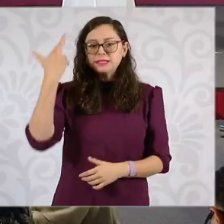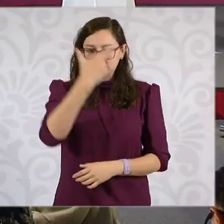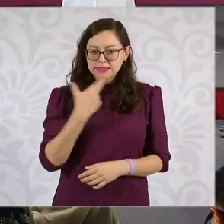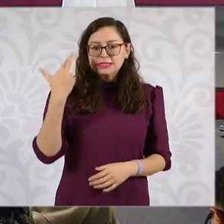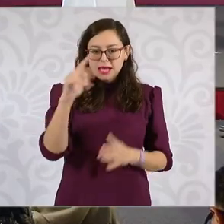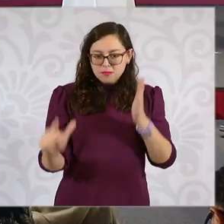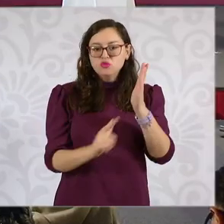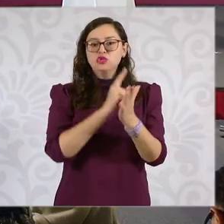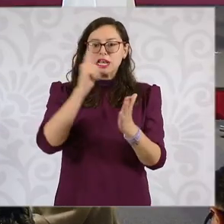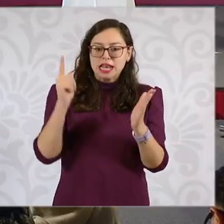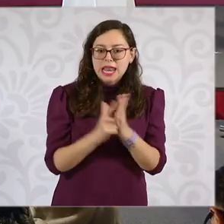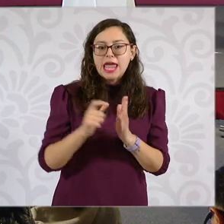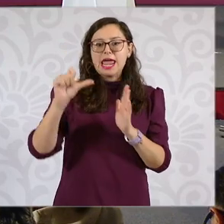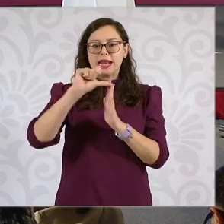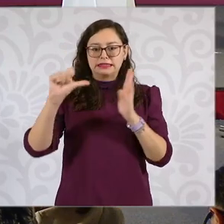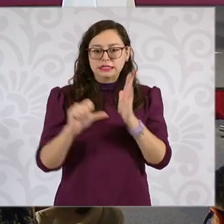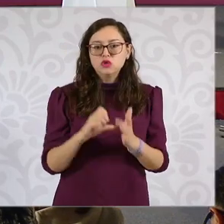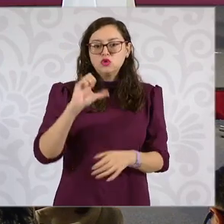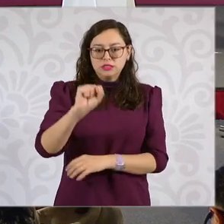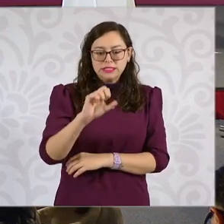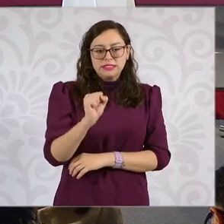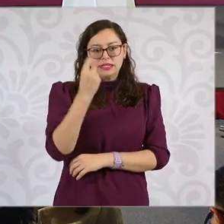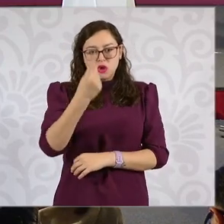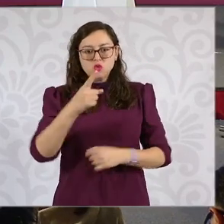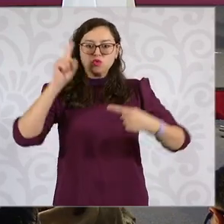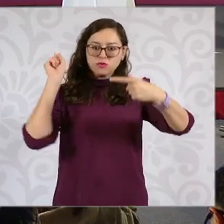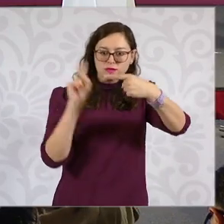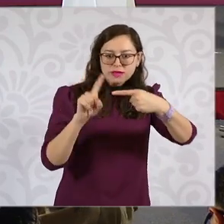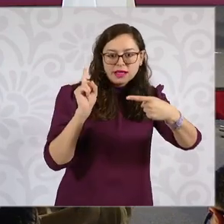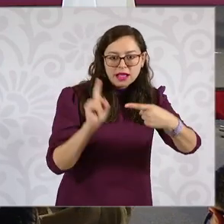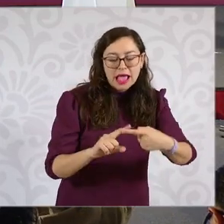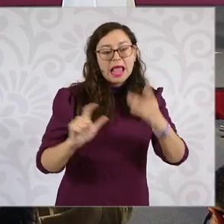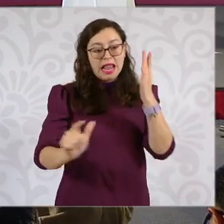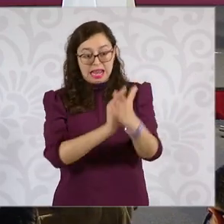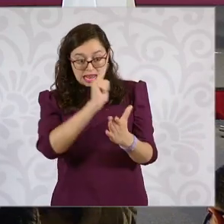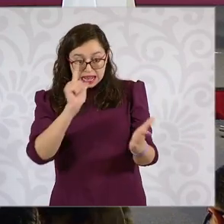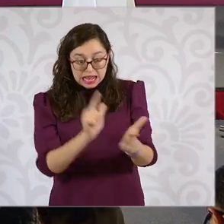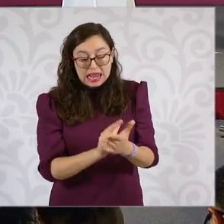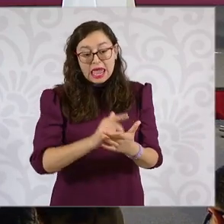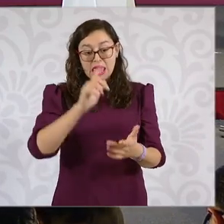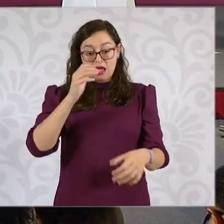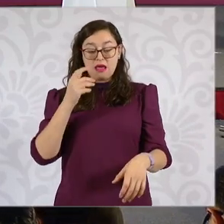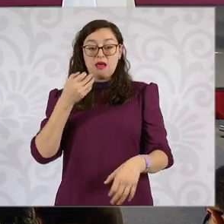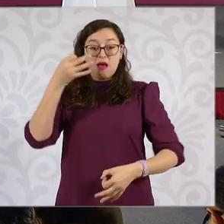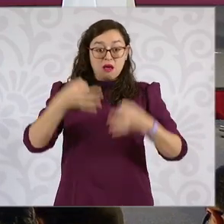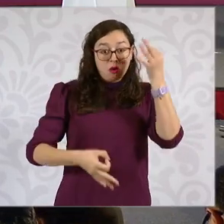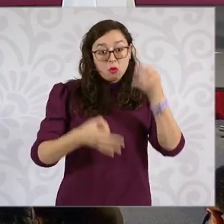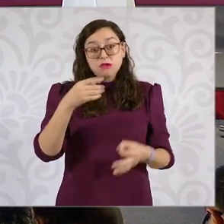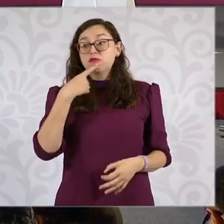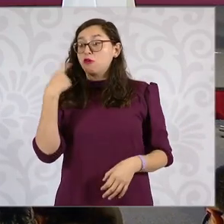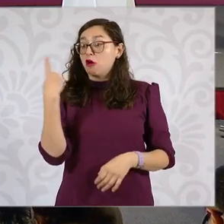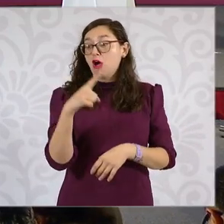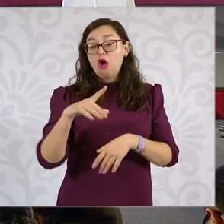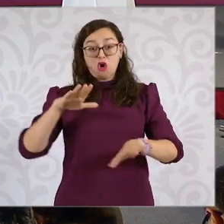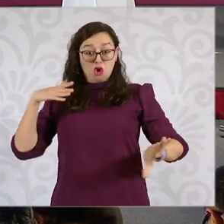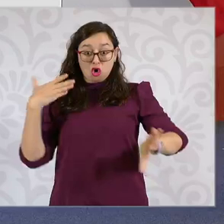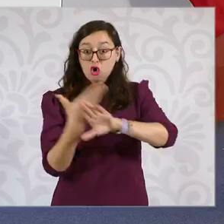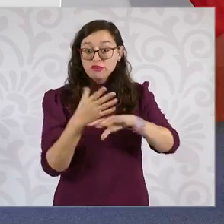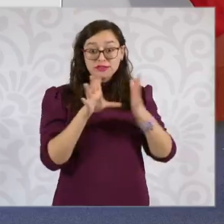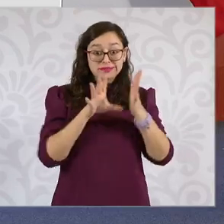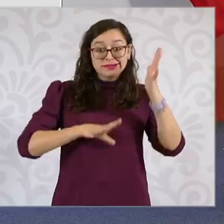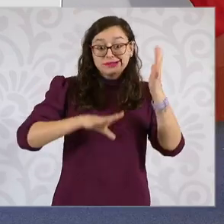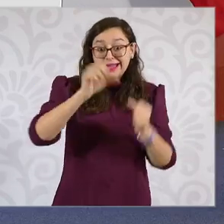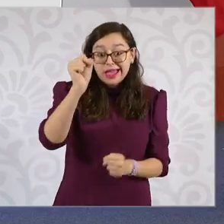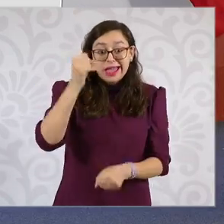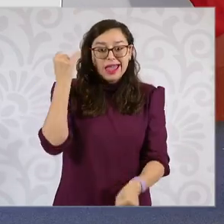El juicio de amparo es improcedente, contradicciones o reformas a la Constitución Política de los Estados Unidos Mexicanos, pide que